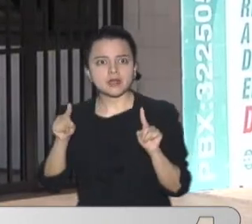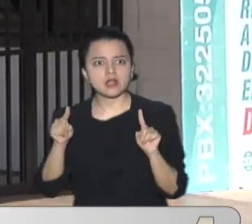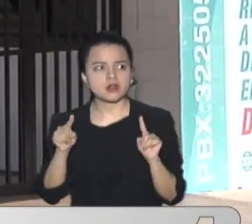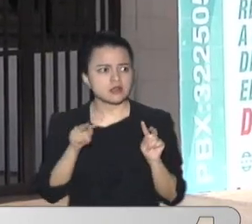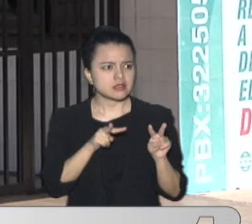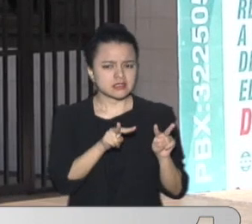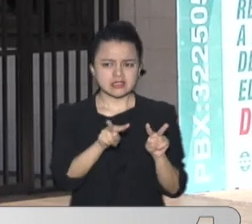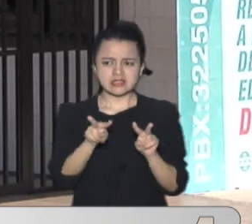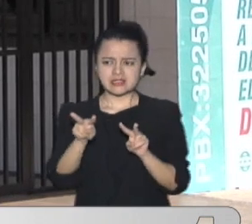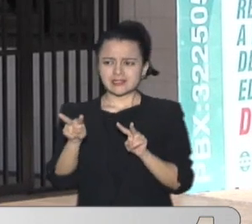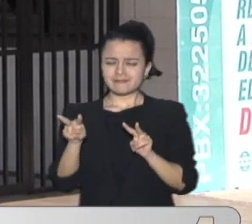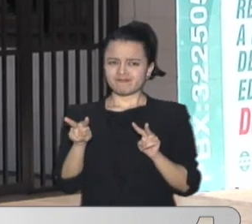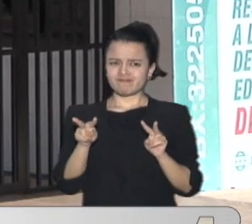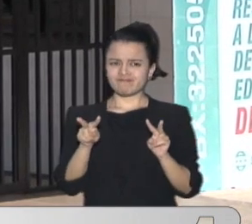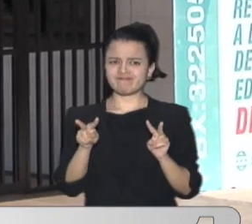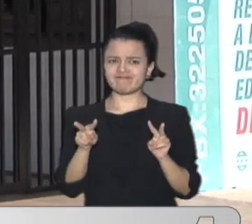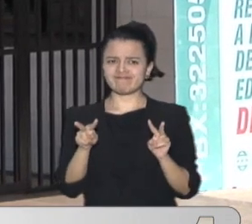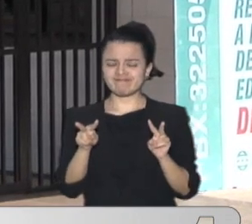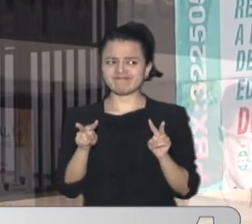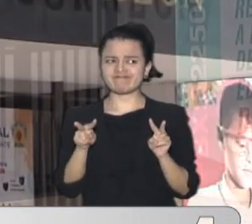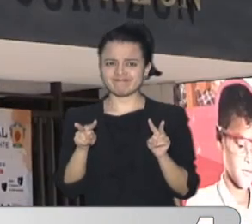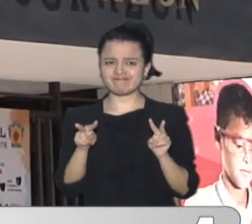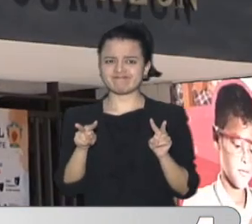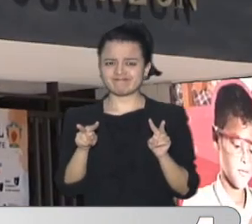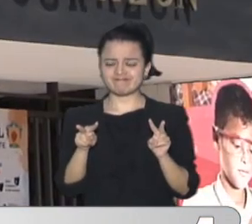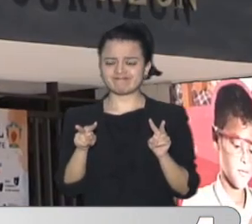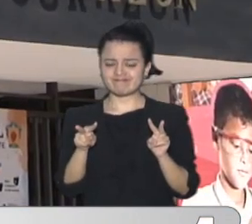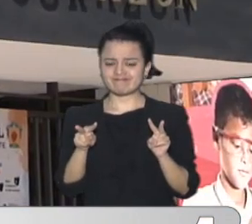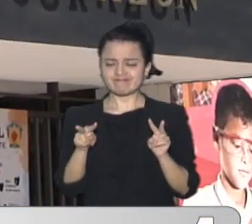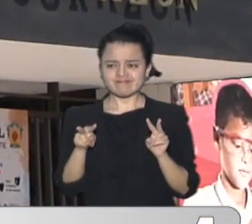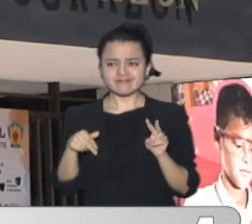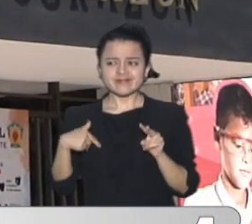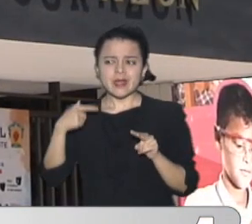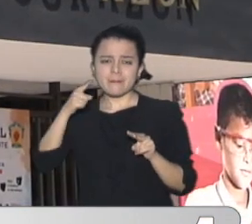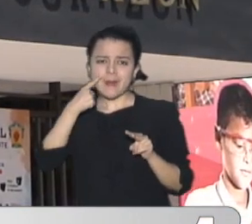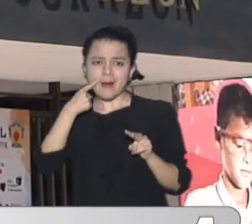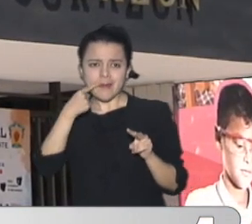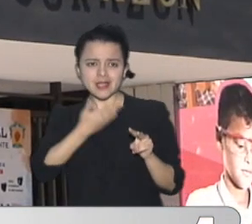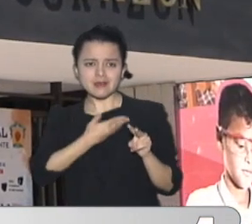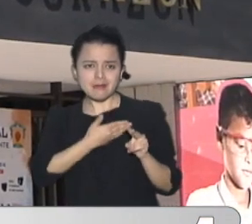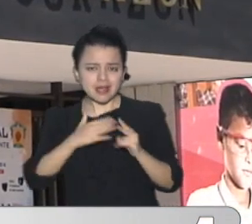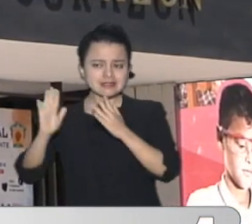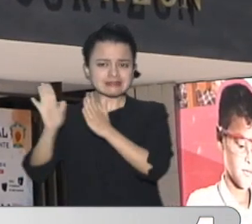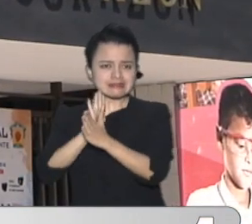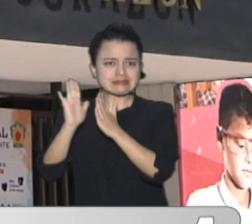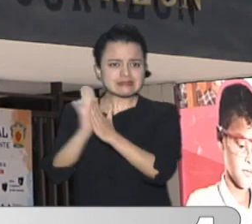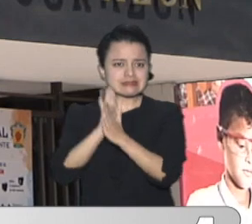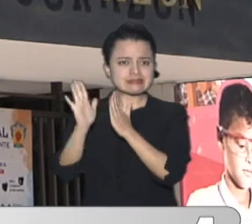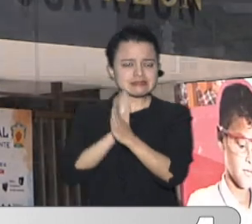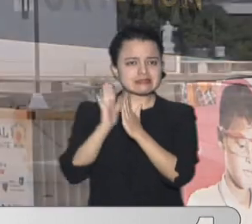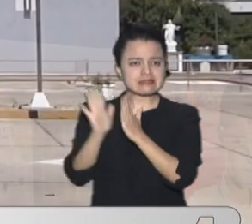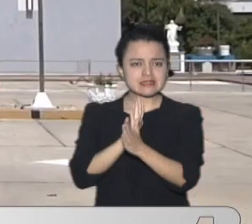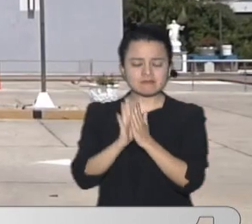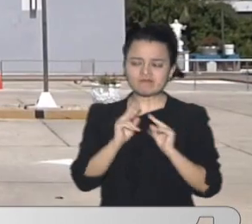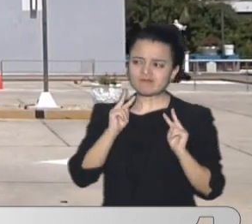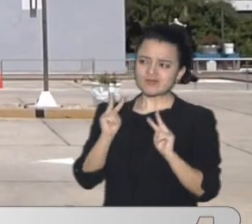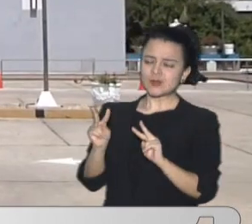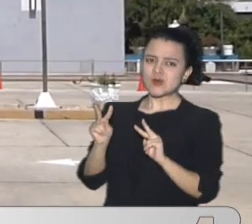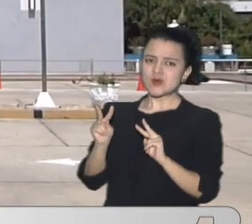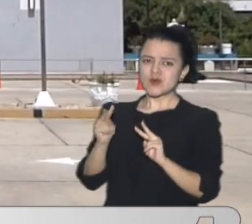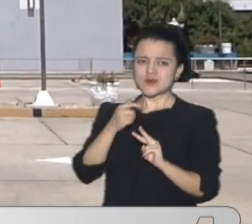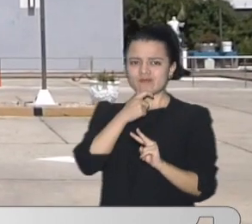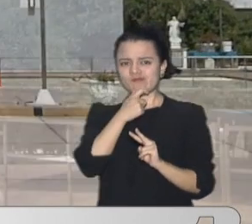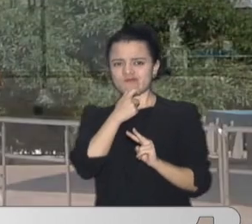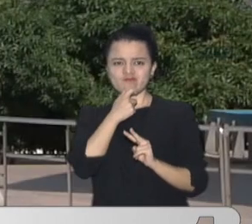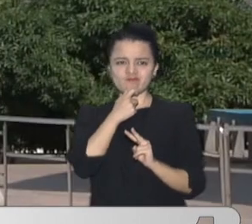Inconsistencias En los informes Que los padres De familia Debían reportar Sobre los movimientos De